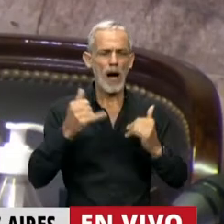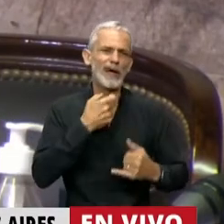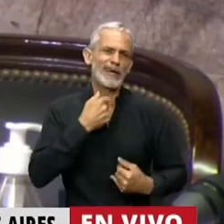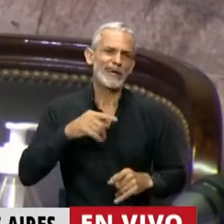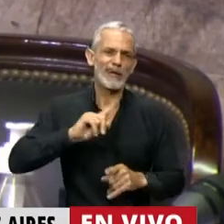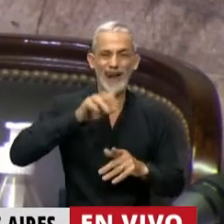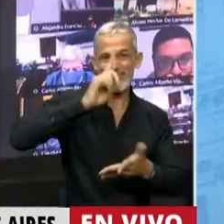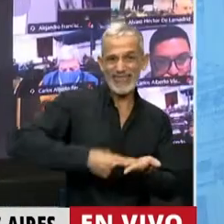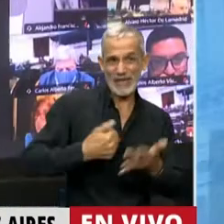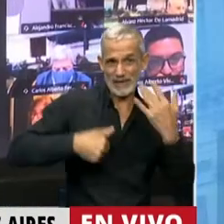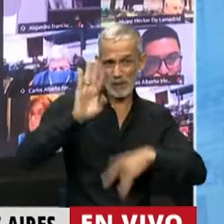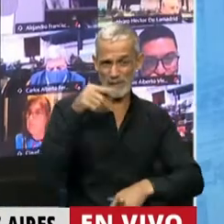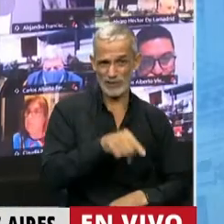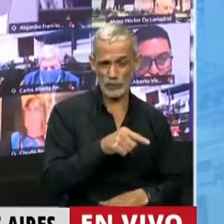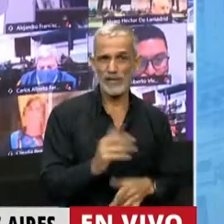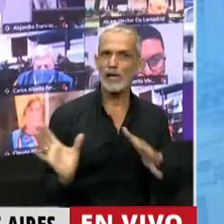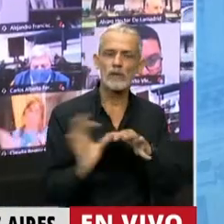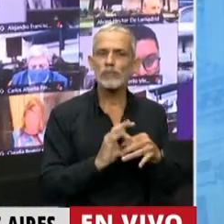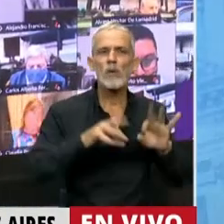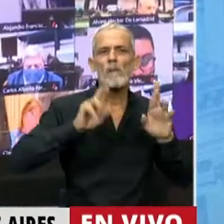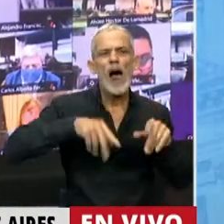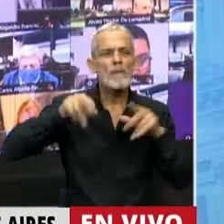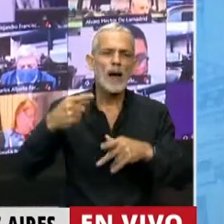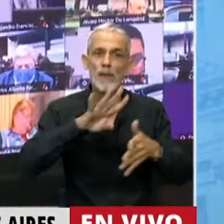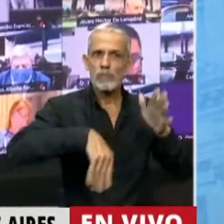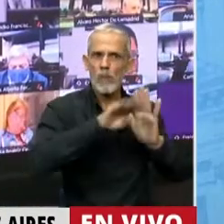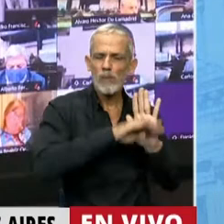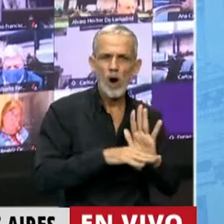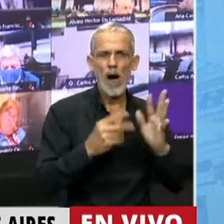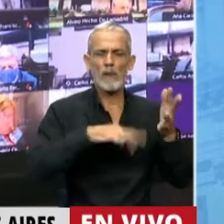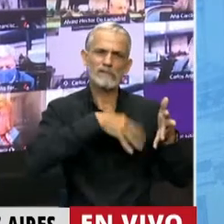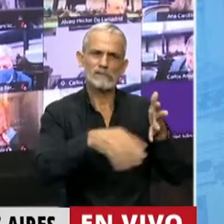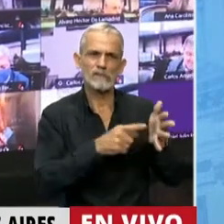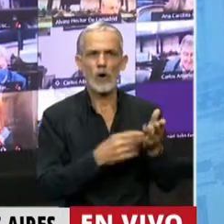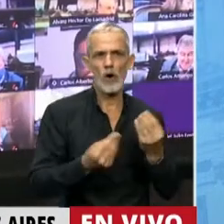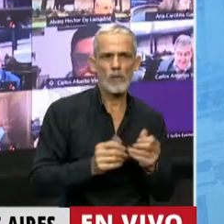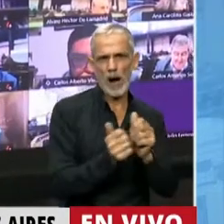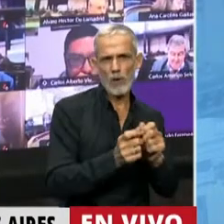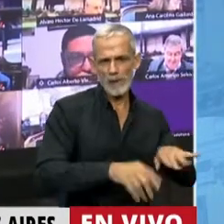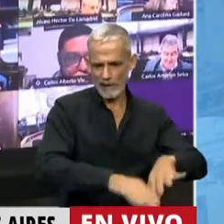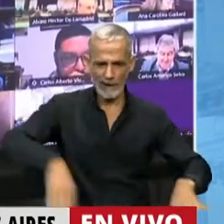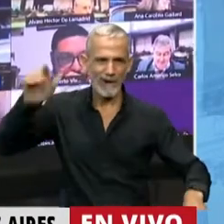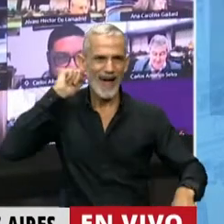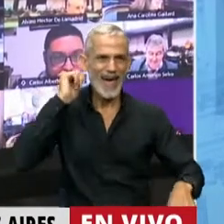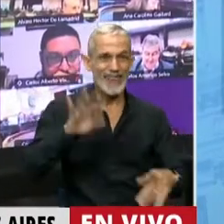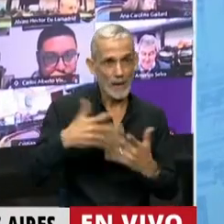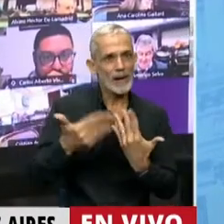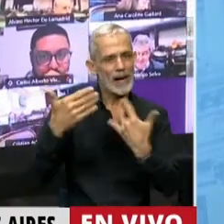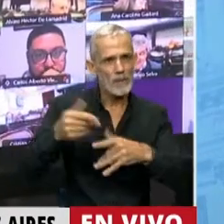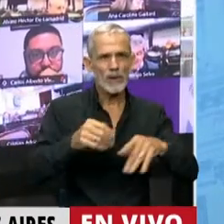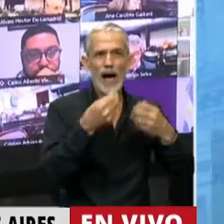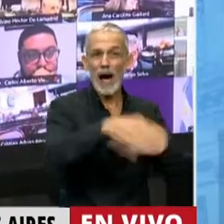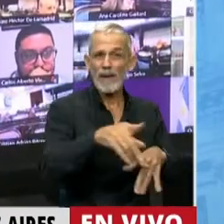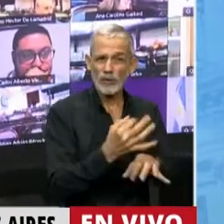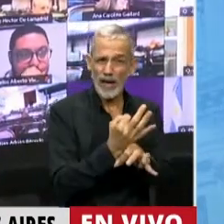abordar en el dictamen de mayoría, que tiene que ver con planes y programas de acompañamiento de las trayectorias para tratar de que esos alumnos que se han ido del